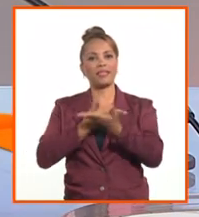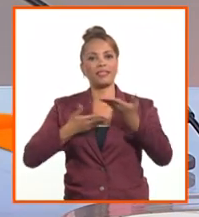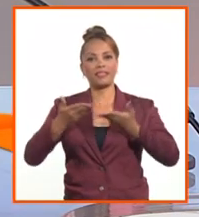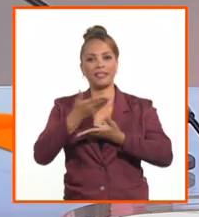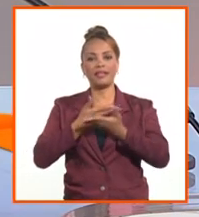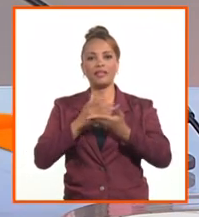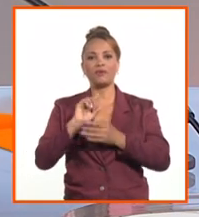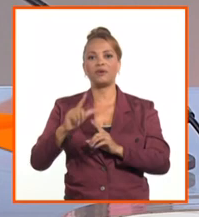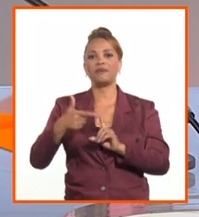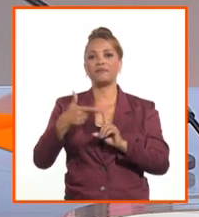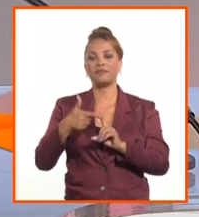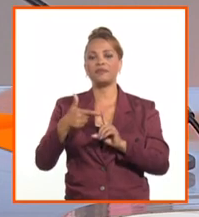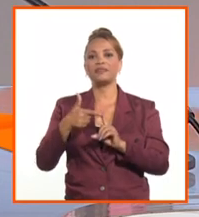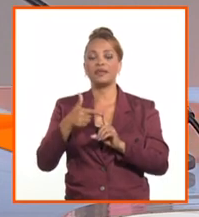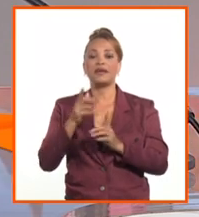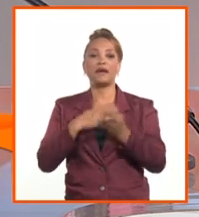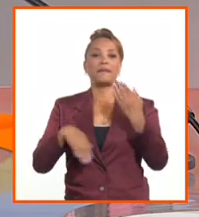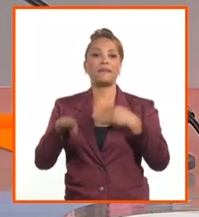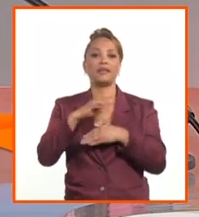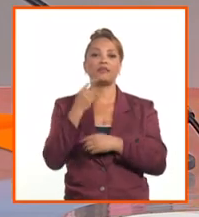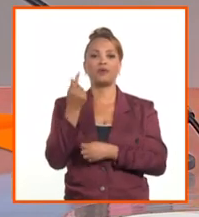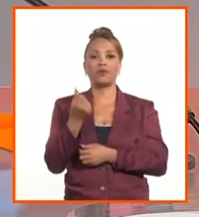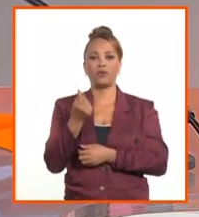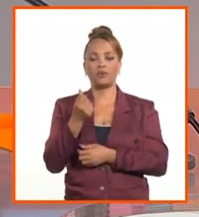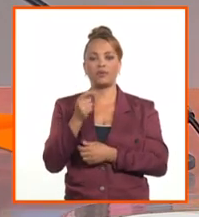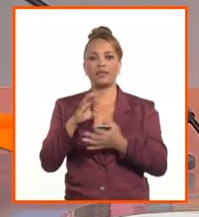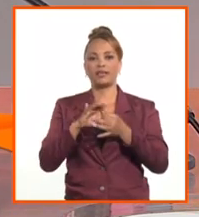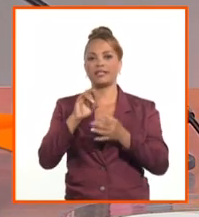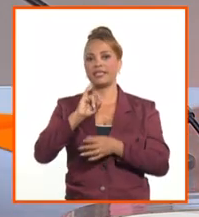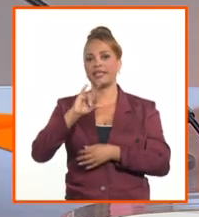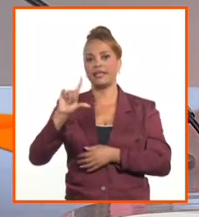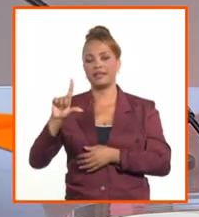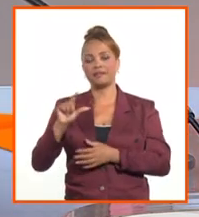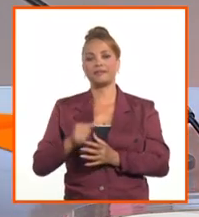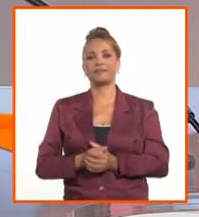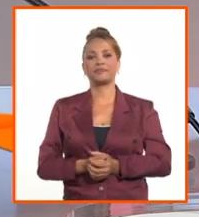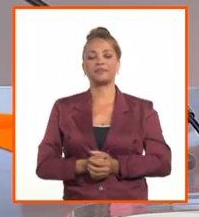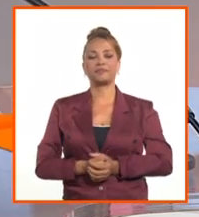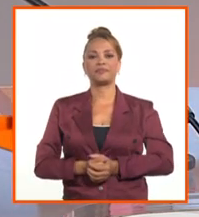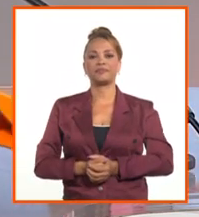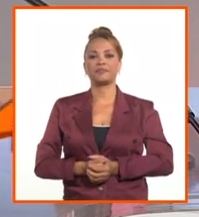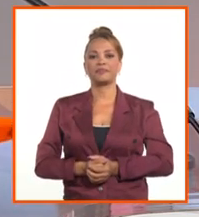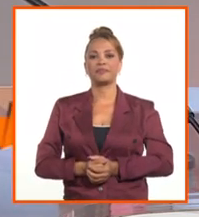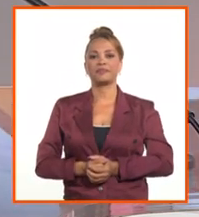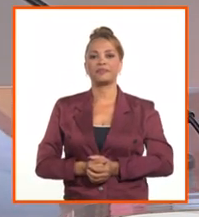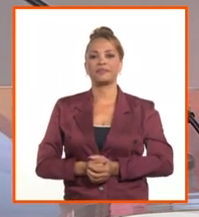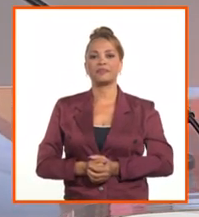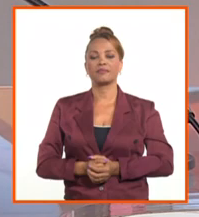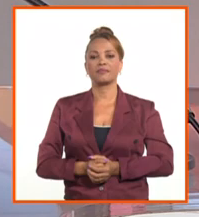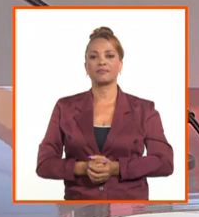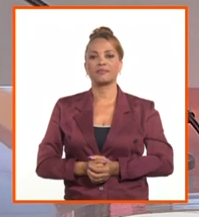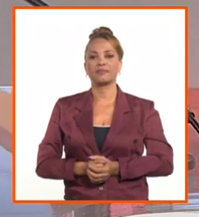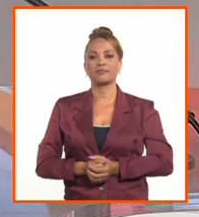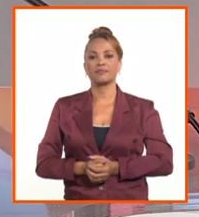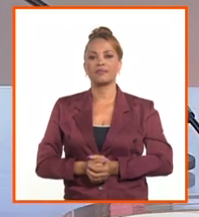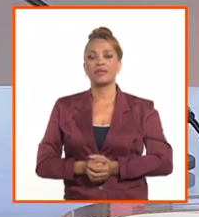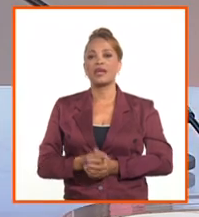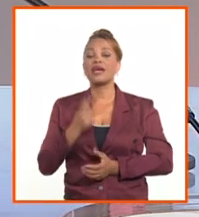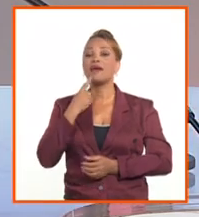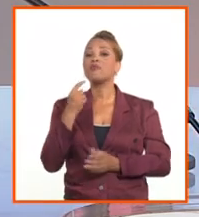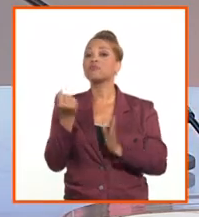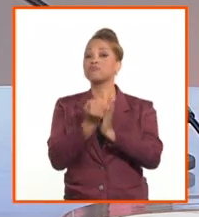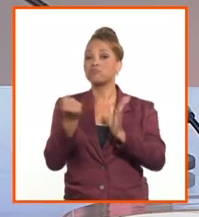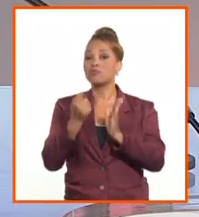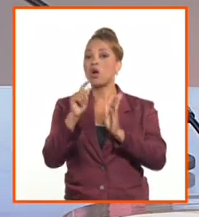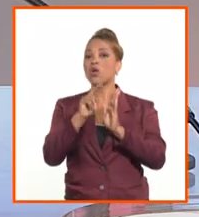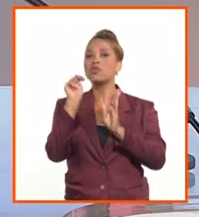viceprimer ministro, el ministro de Economía, Alejandro Gil. Bueno, hemos establecido unas normas que facilitan